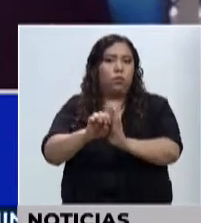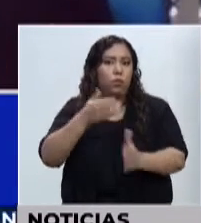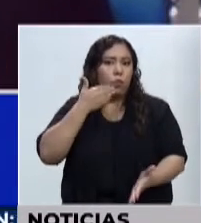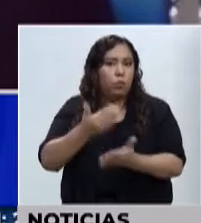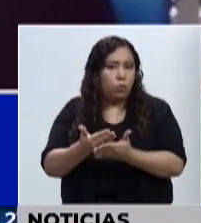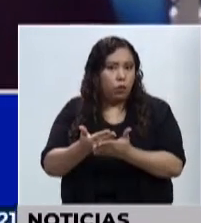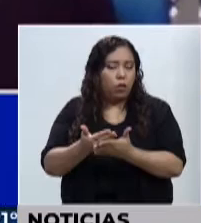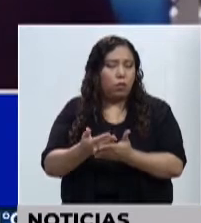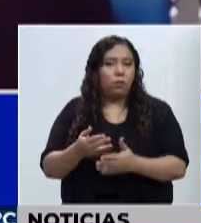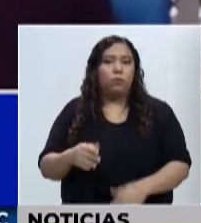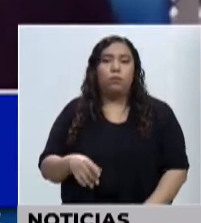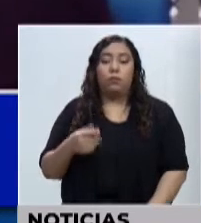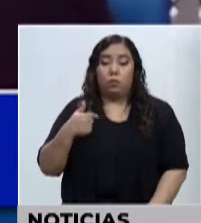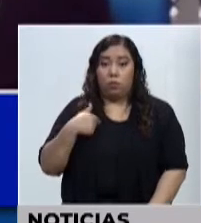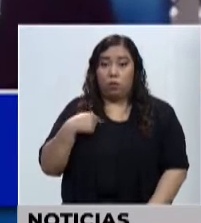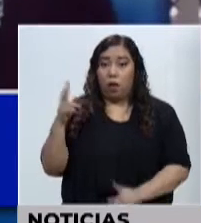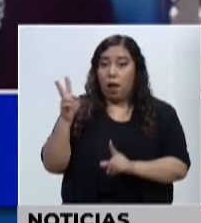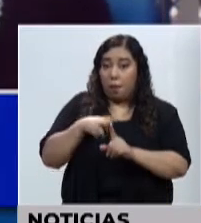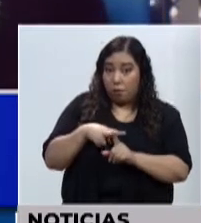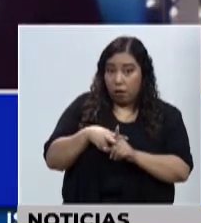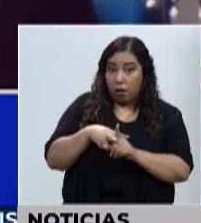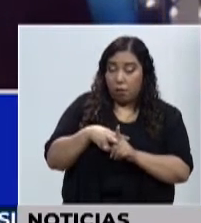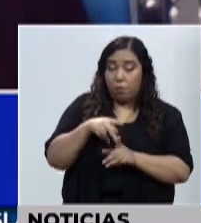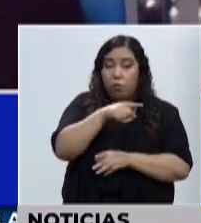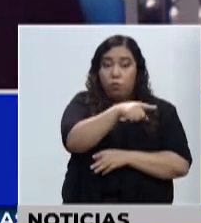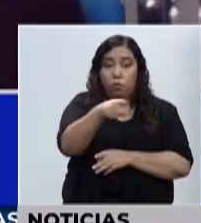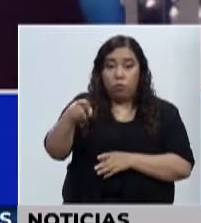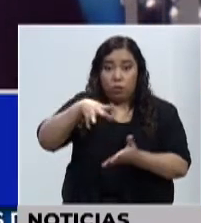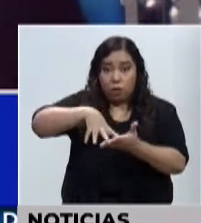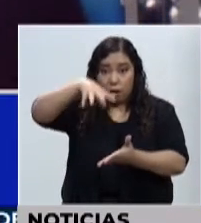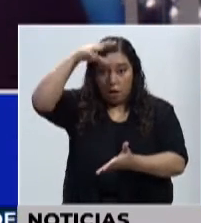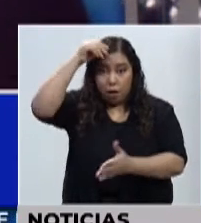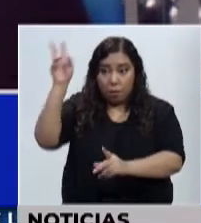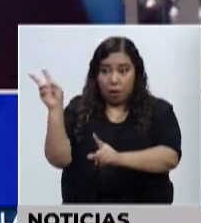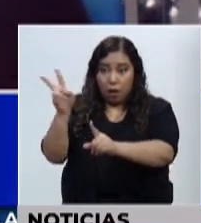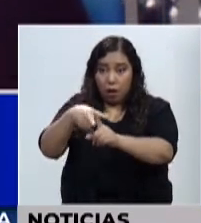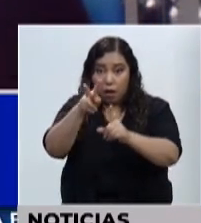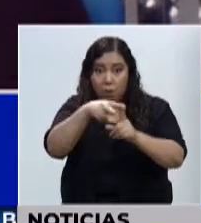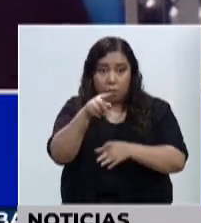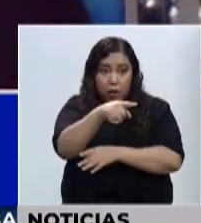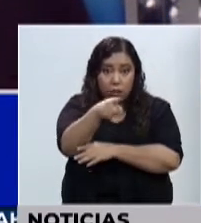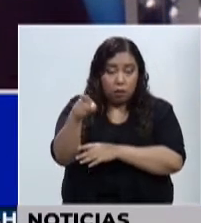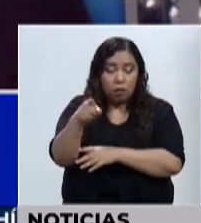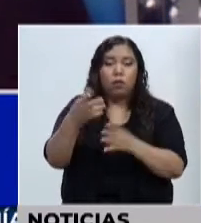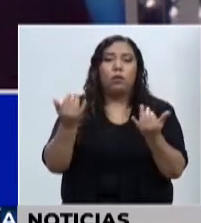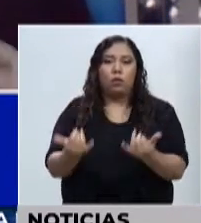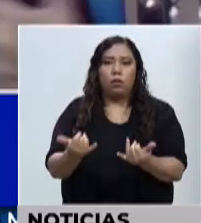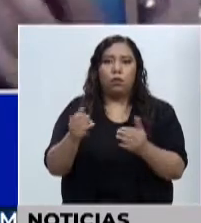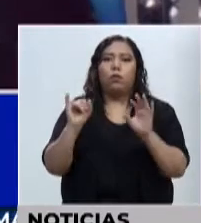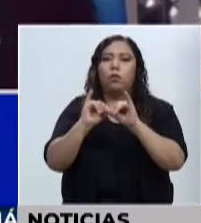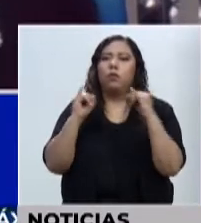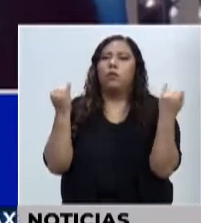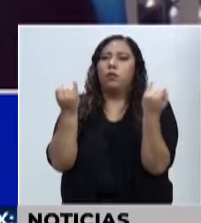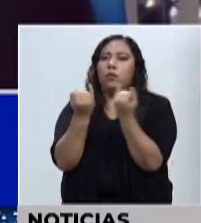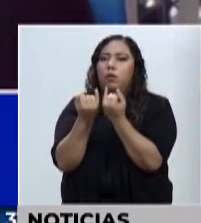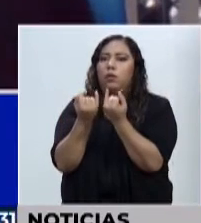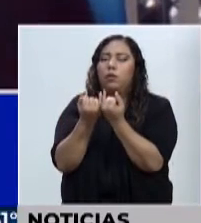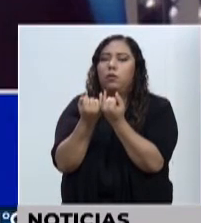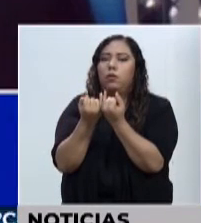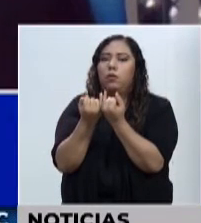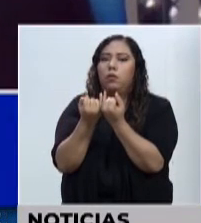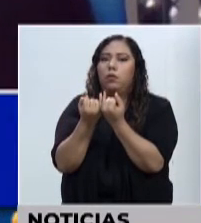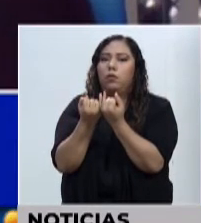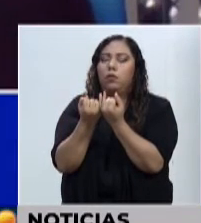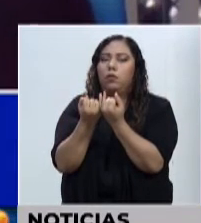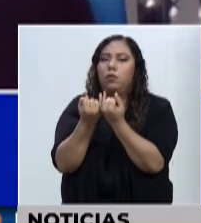Y esto empezamos con una propuesta que dejó una consultora internacional, que vino desde el inicio que se